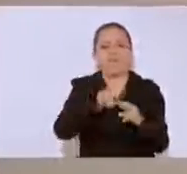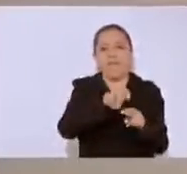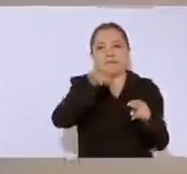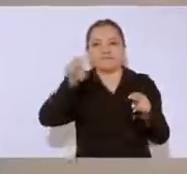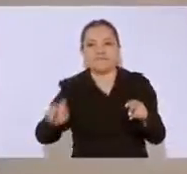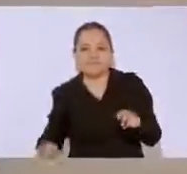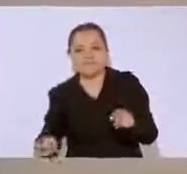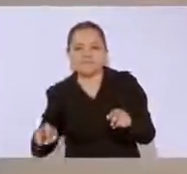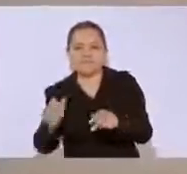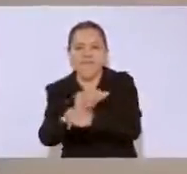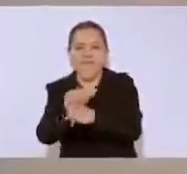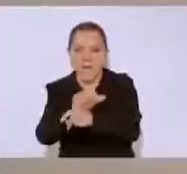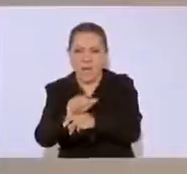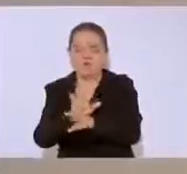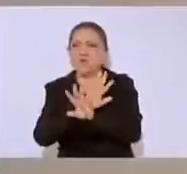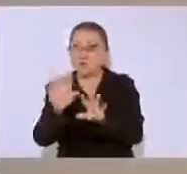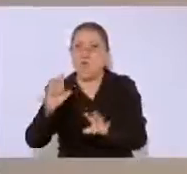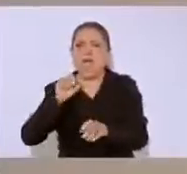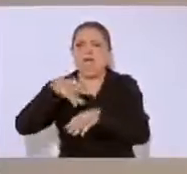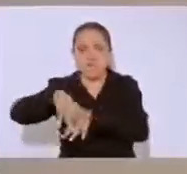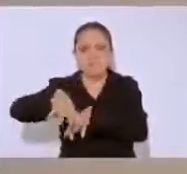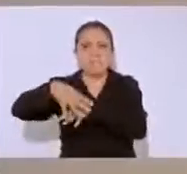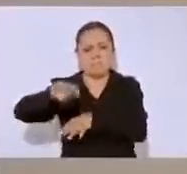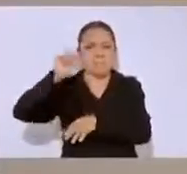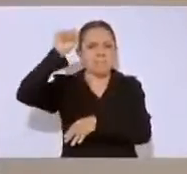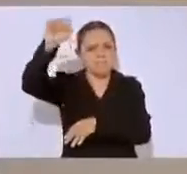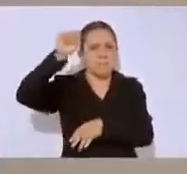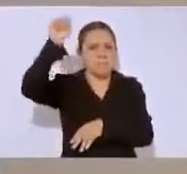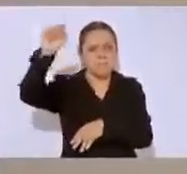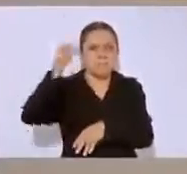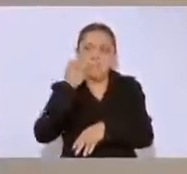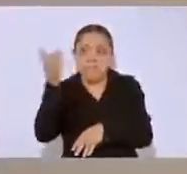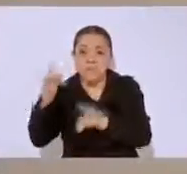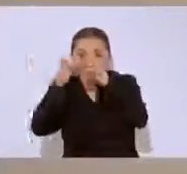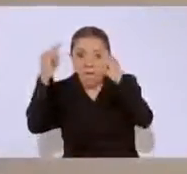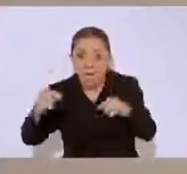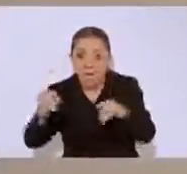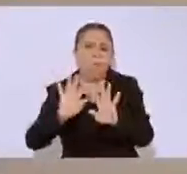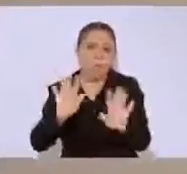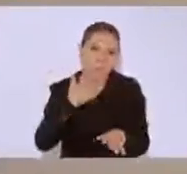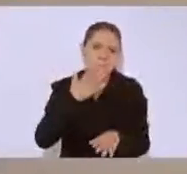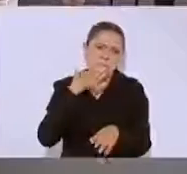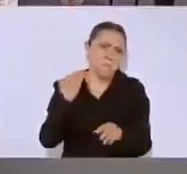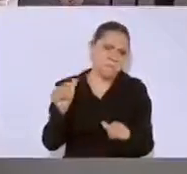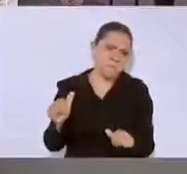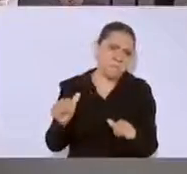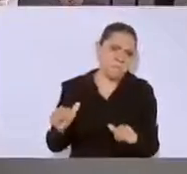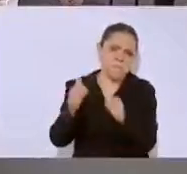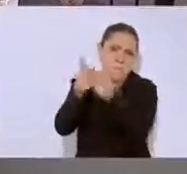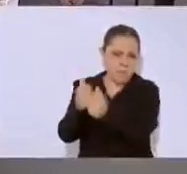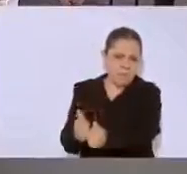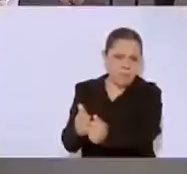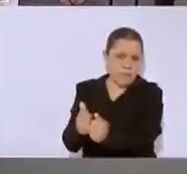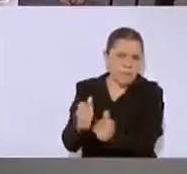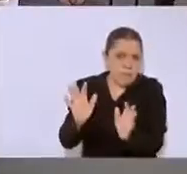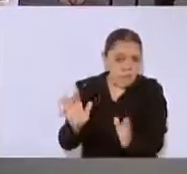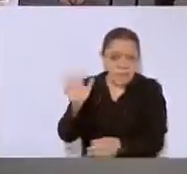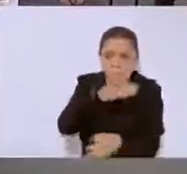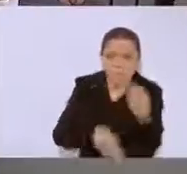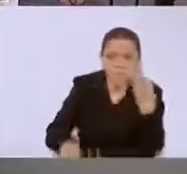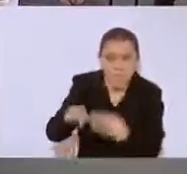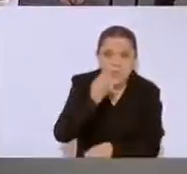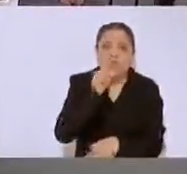y protestar y acampar, que se queden ahí. Nada más, que se queden todos, también los